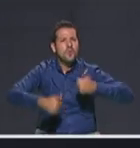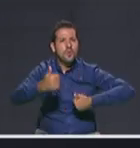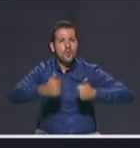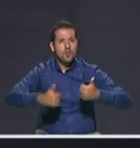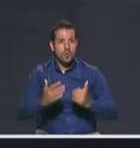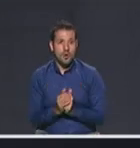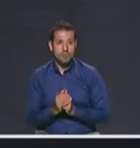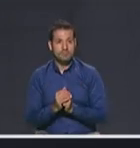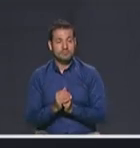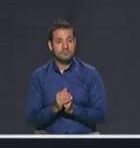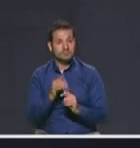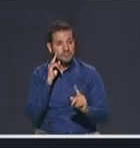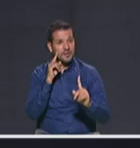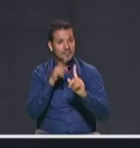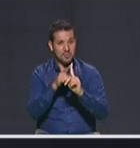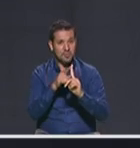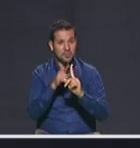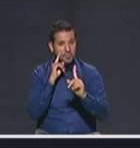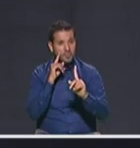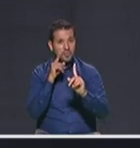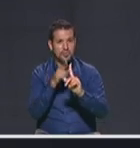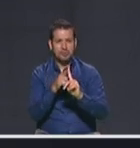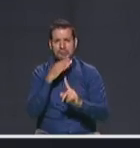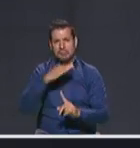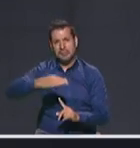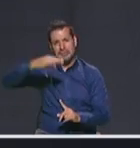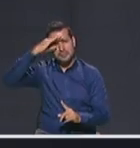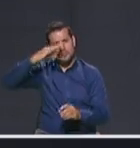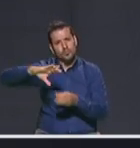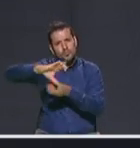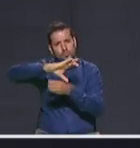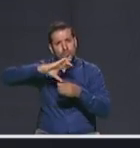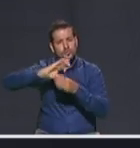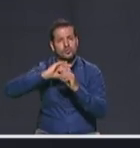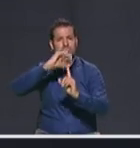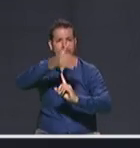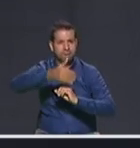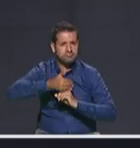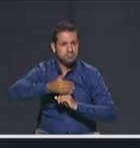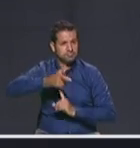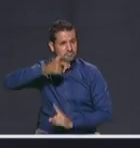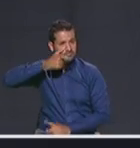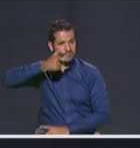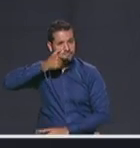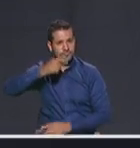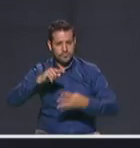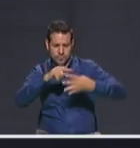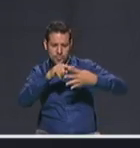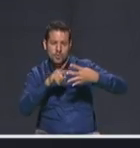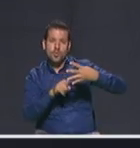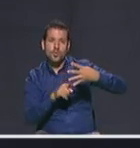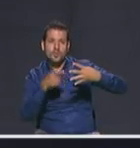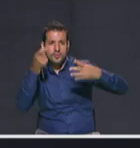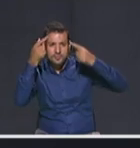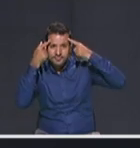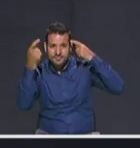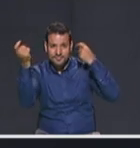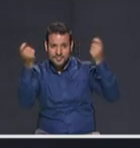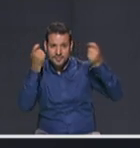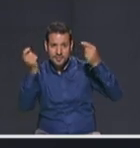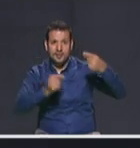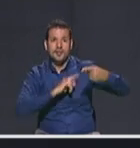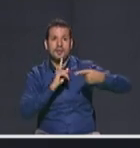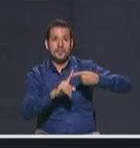Bueno, el propósito nuestro es hacer de Medellín una ciudad segura. Para eso tenemos cuatro estrategias. La primera